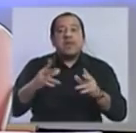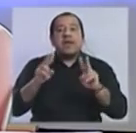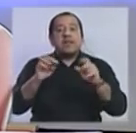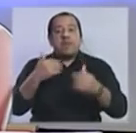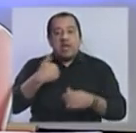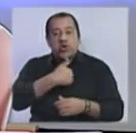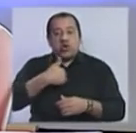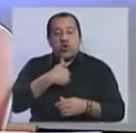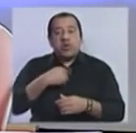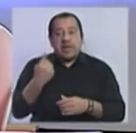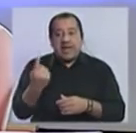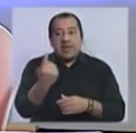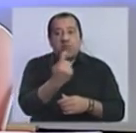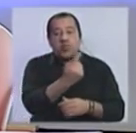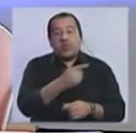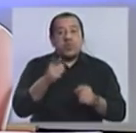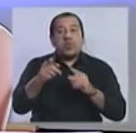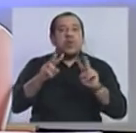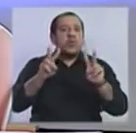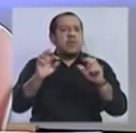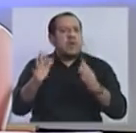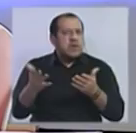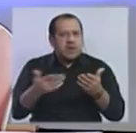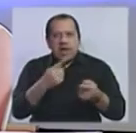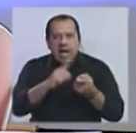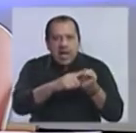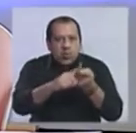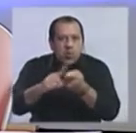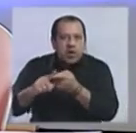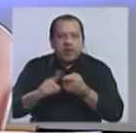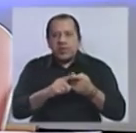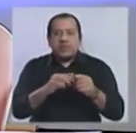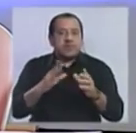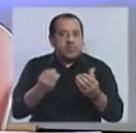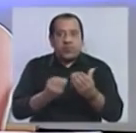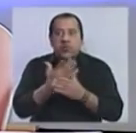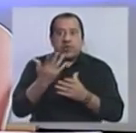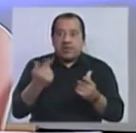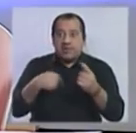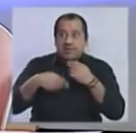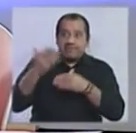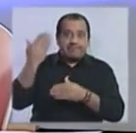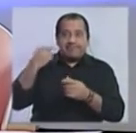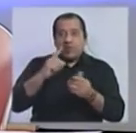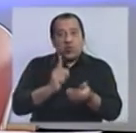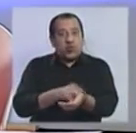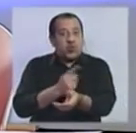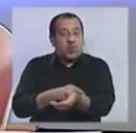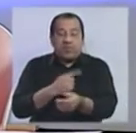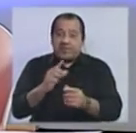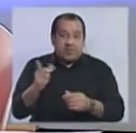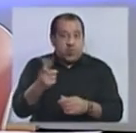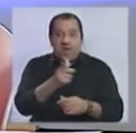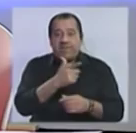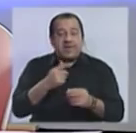de cada uno de ustedes en una negociación permanente, porque estábamos desacostumbrados en los últimos años,